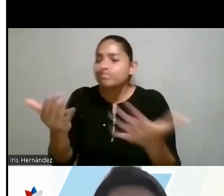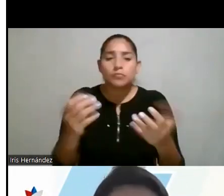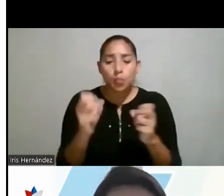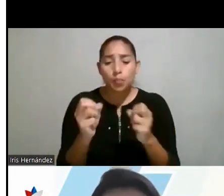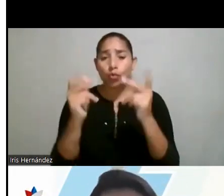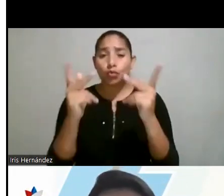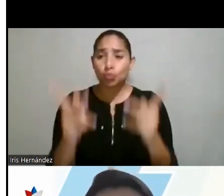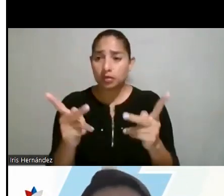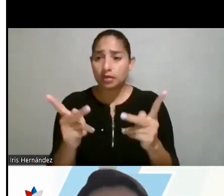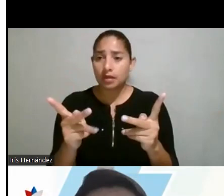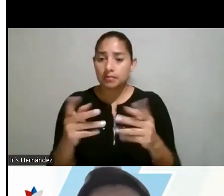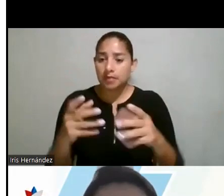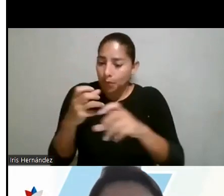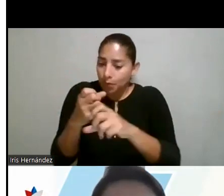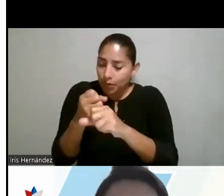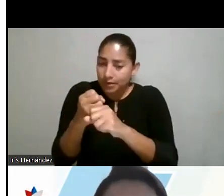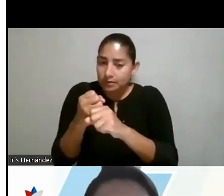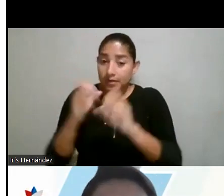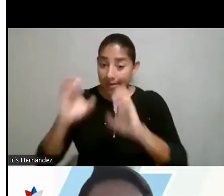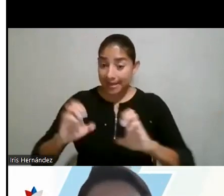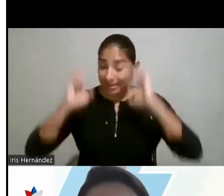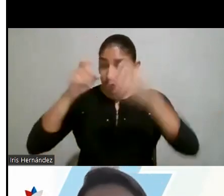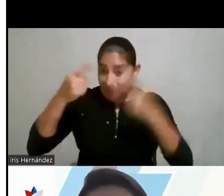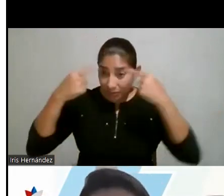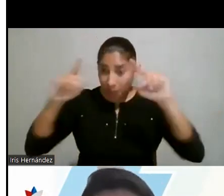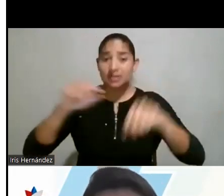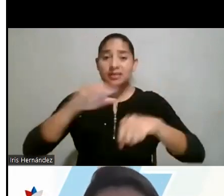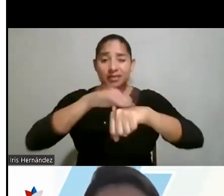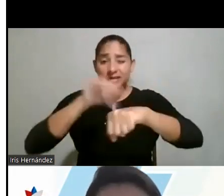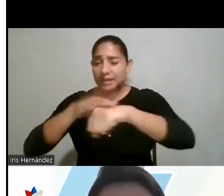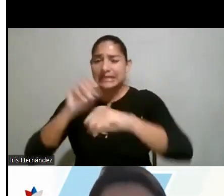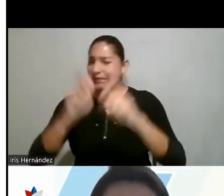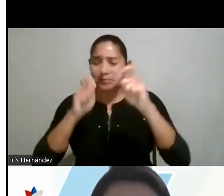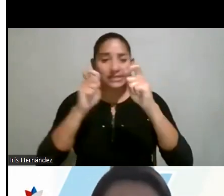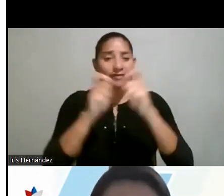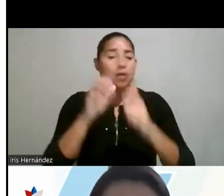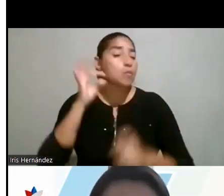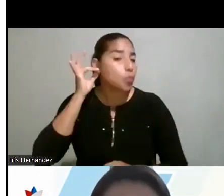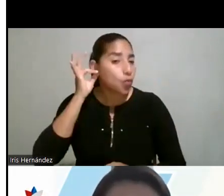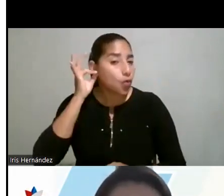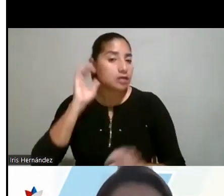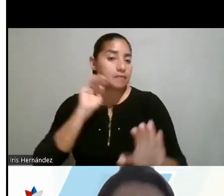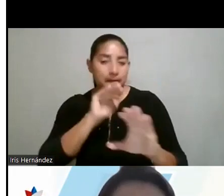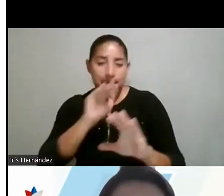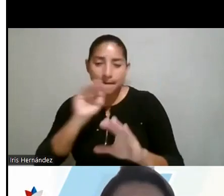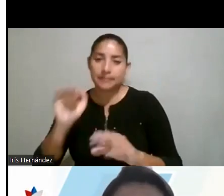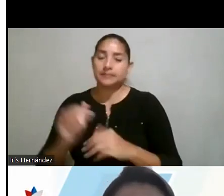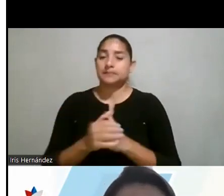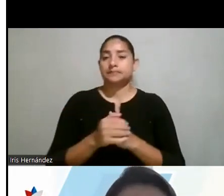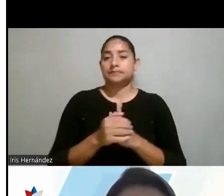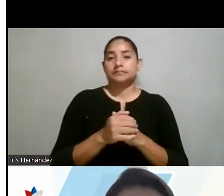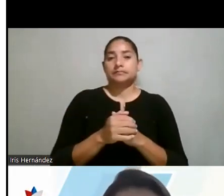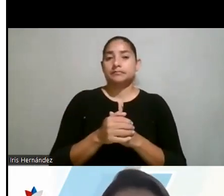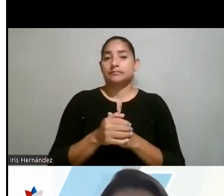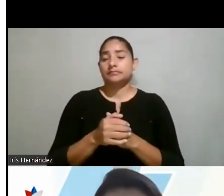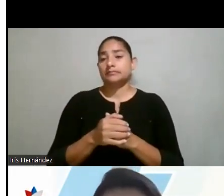oportunidades para llevarlos a cabo. el éxito de esta convocatoria es que se dirigió específicamente a mujeres. Y en el caso de